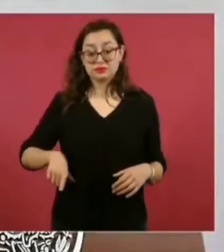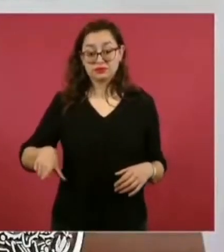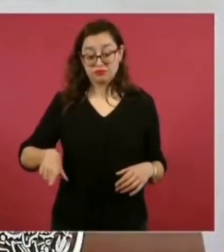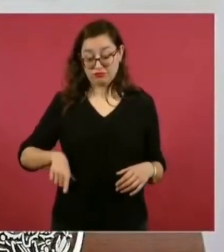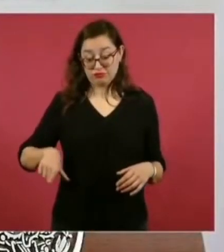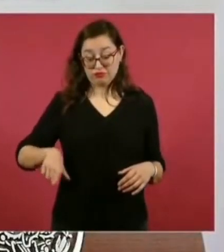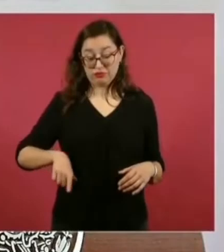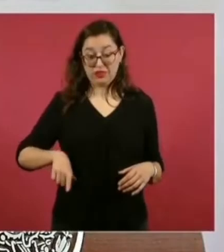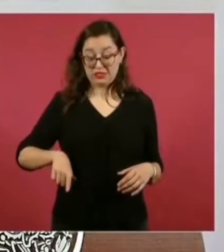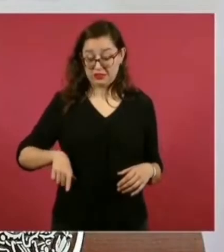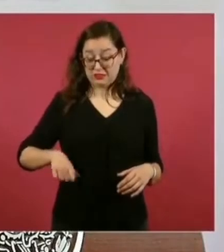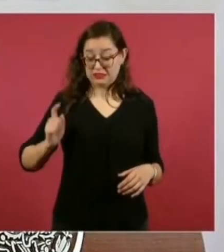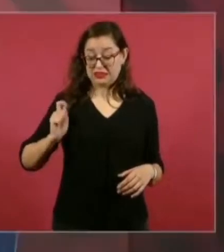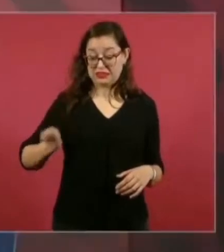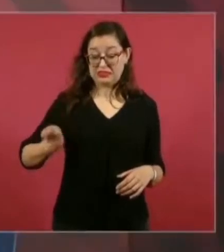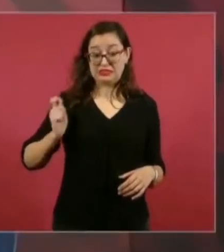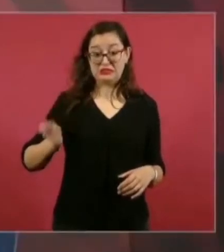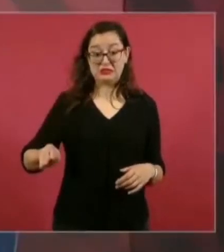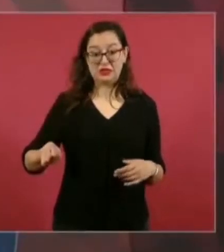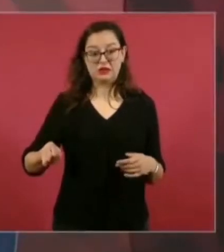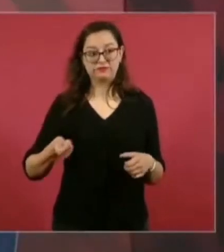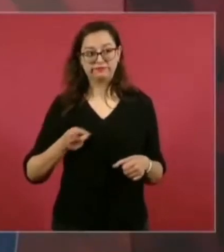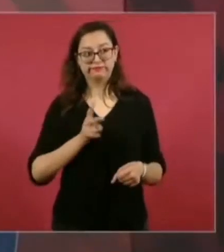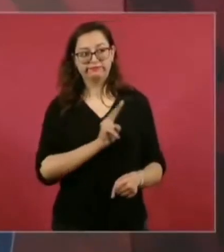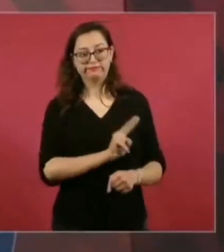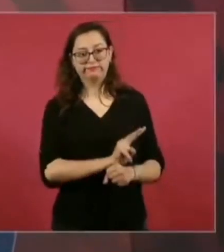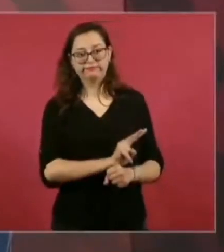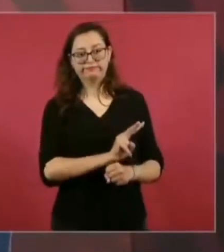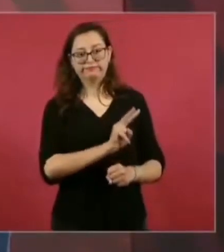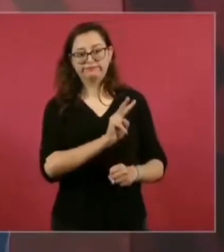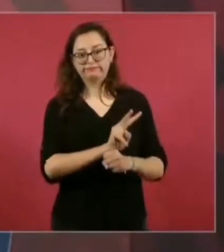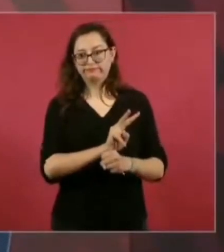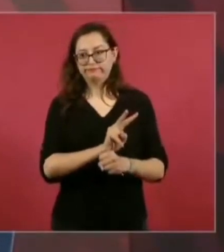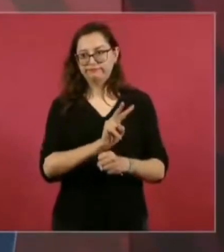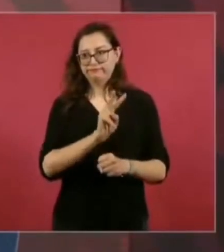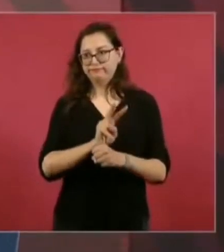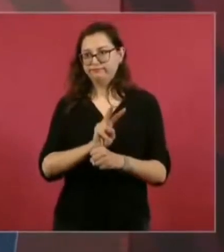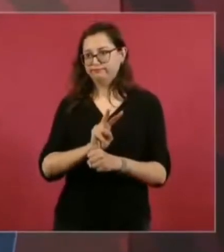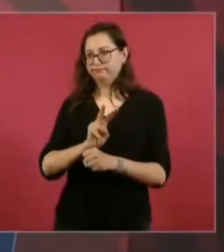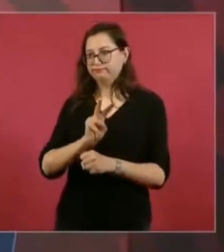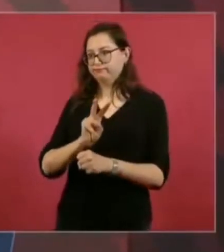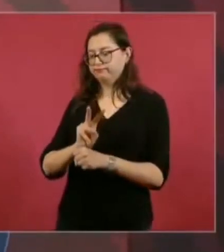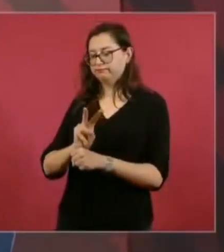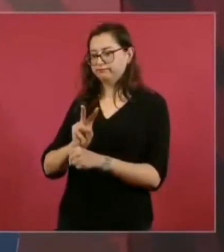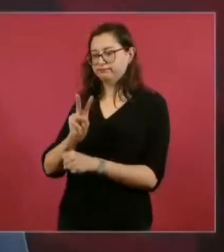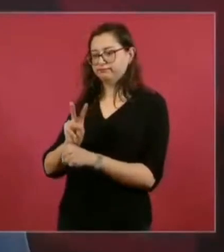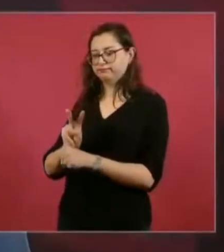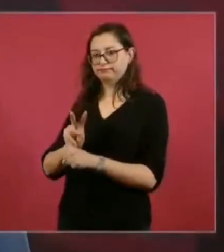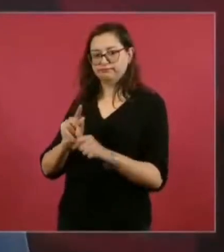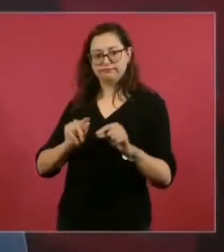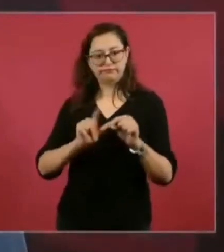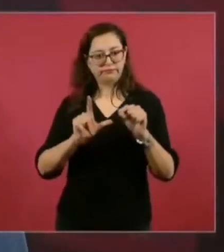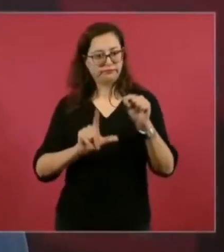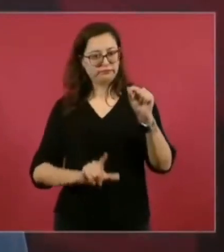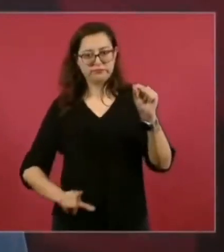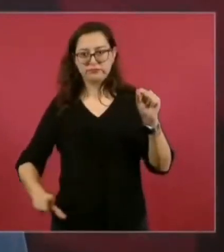nosotros estamos pendientes